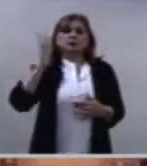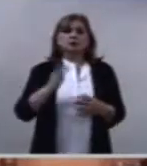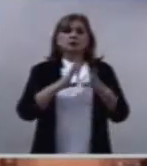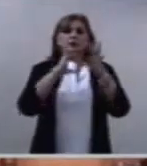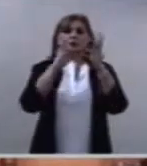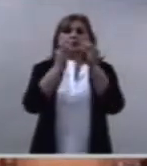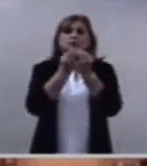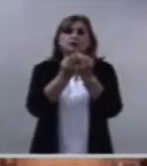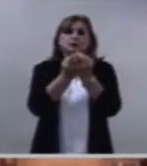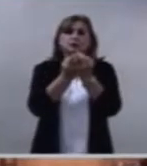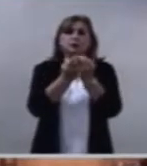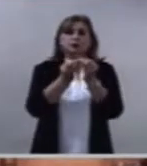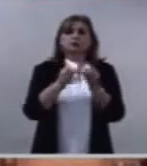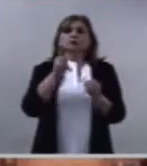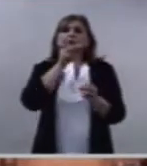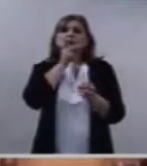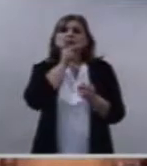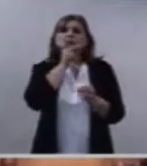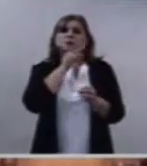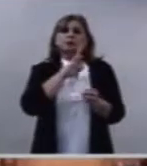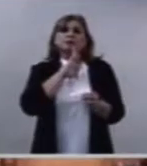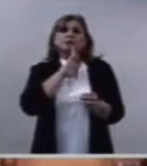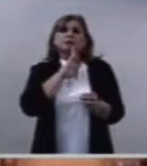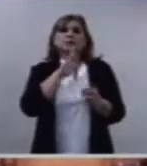padrinos y sus papás.